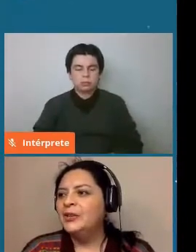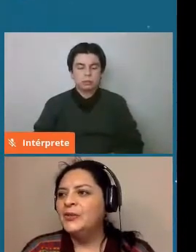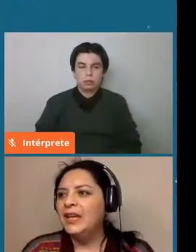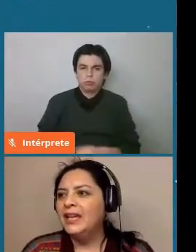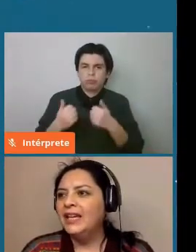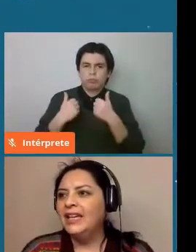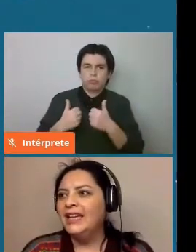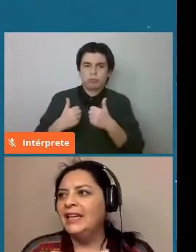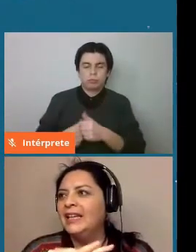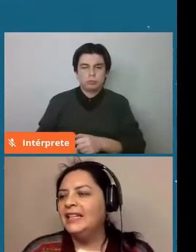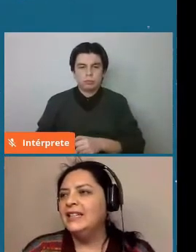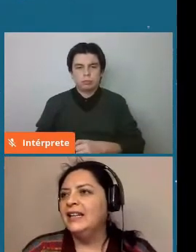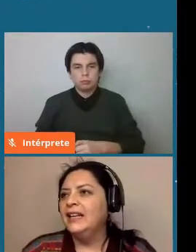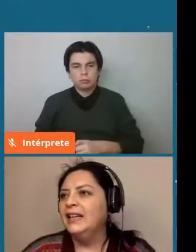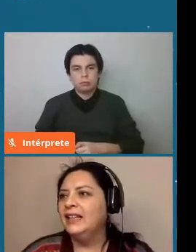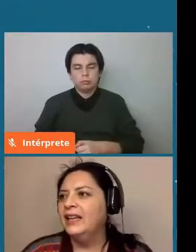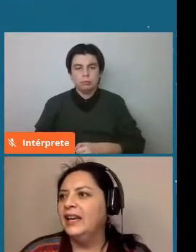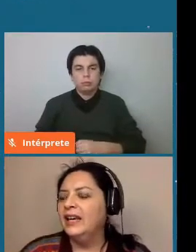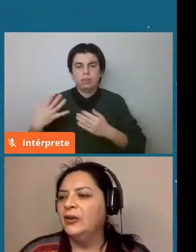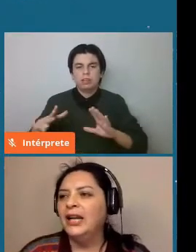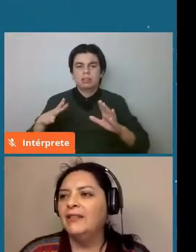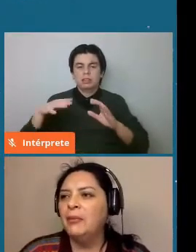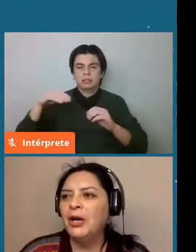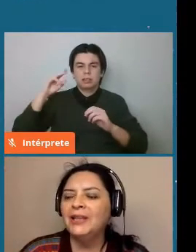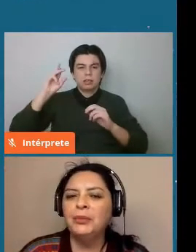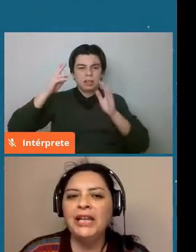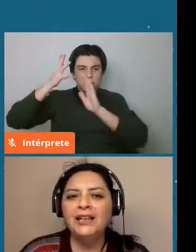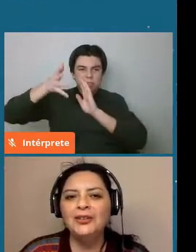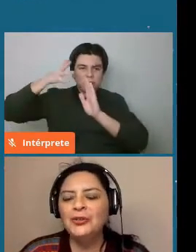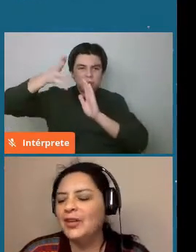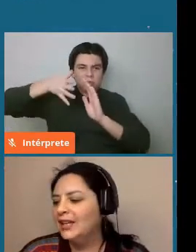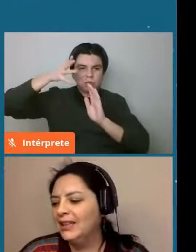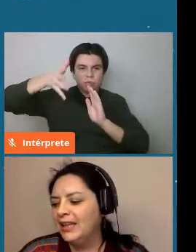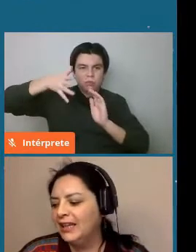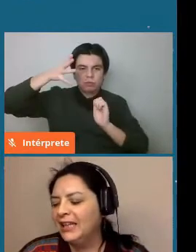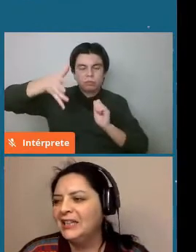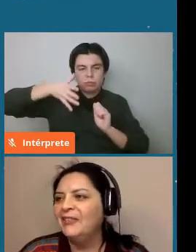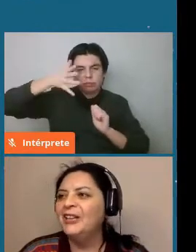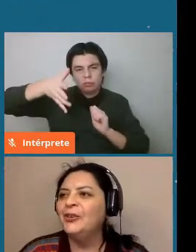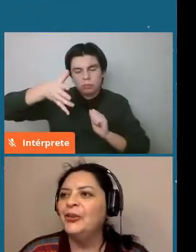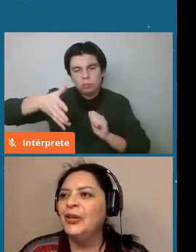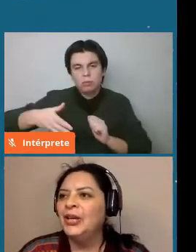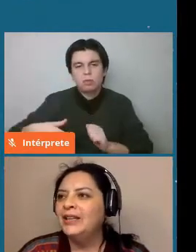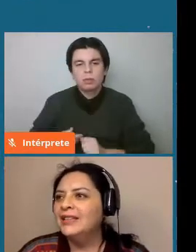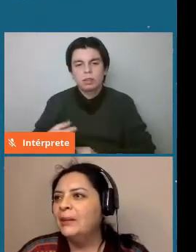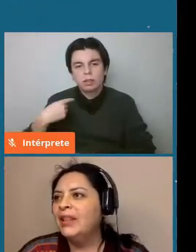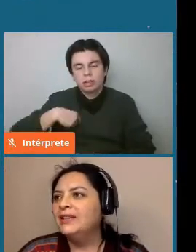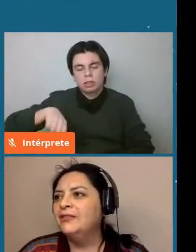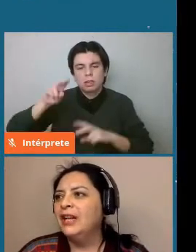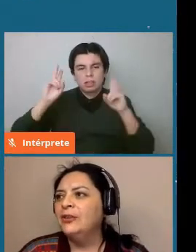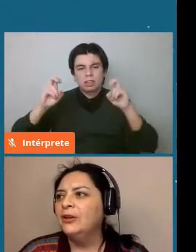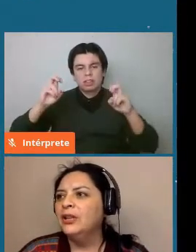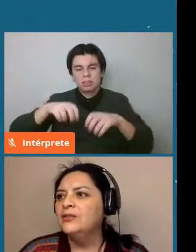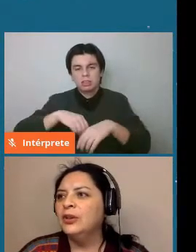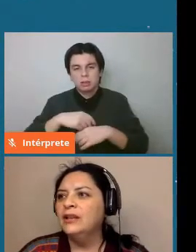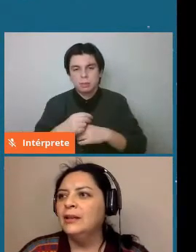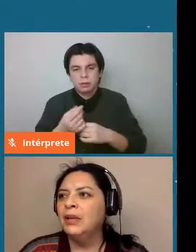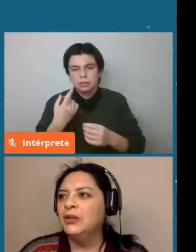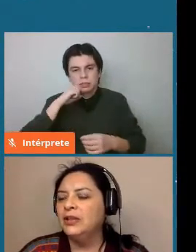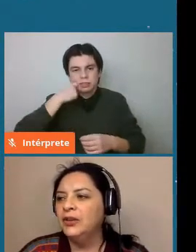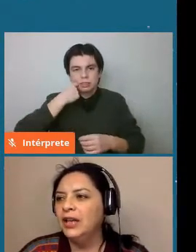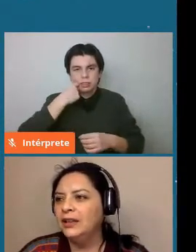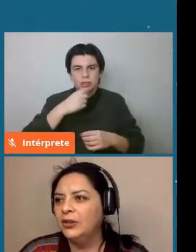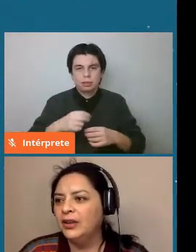súper. Entonces, la charla con la que vamos a terminar, entonces, este gran evento se llama Descifrando la